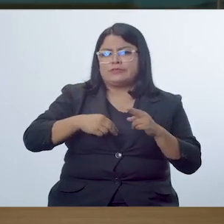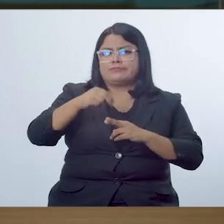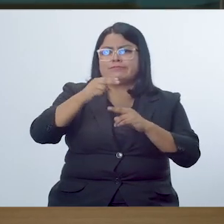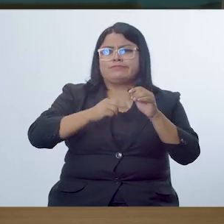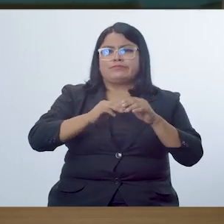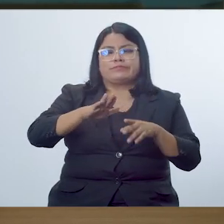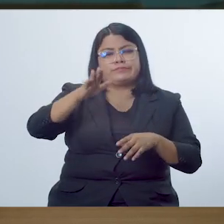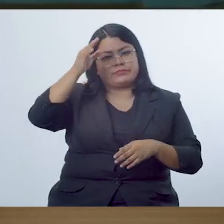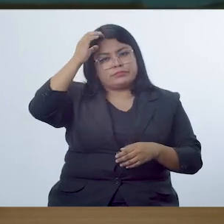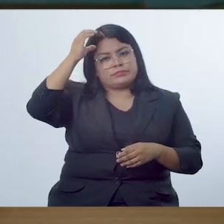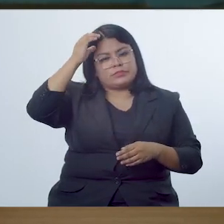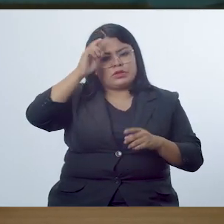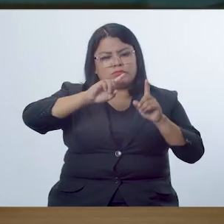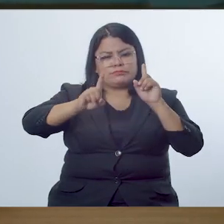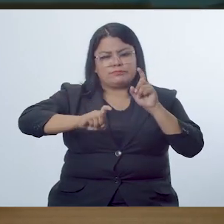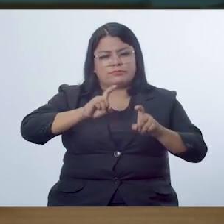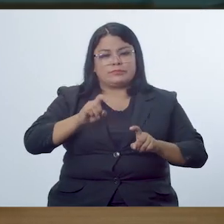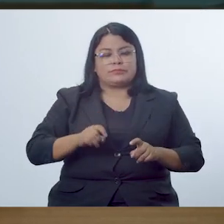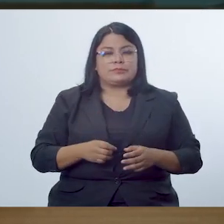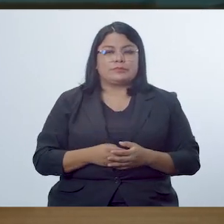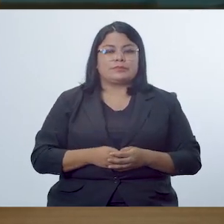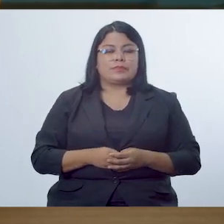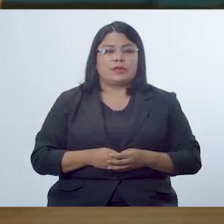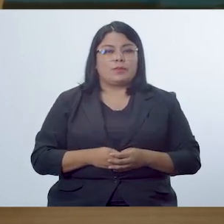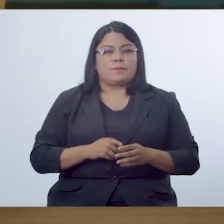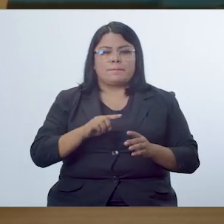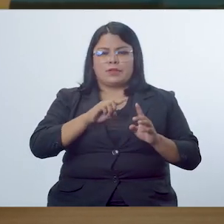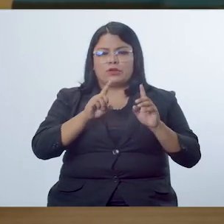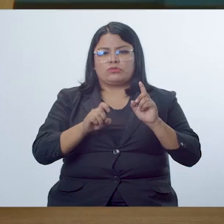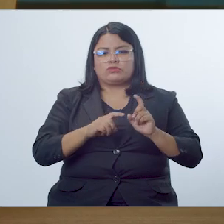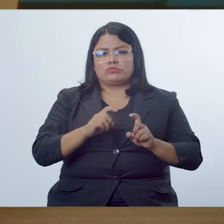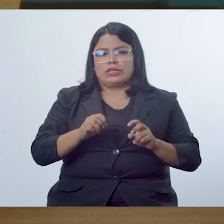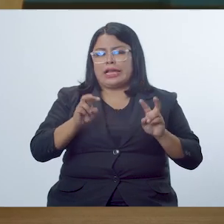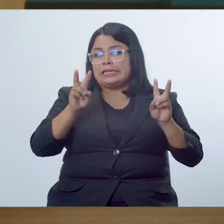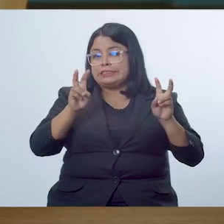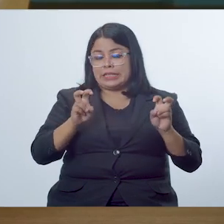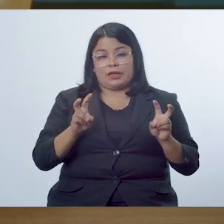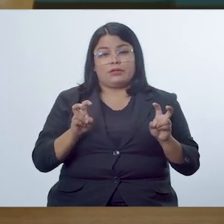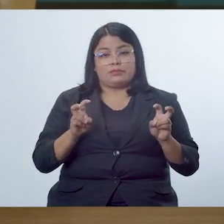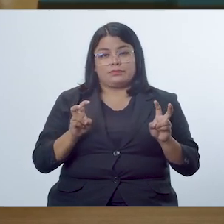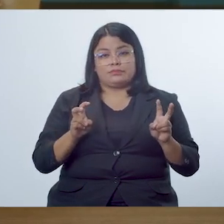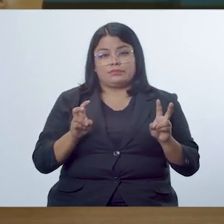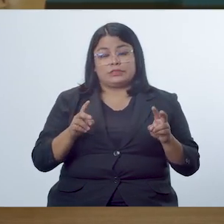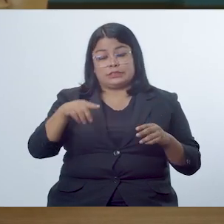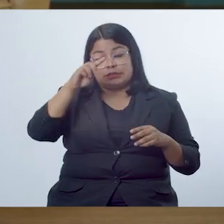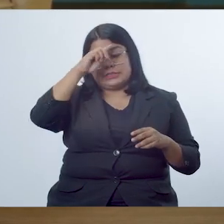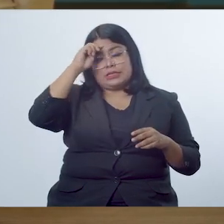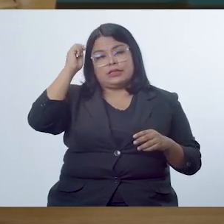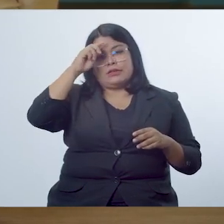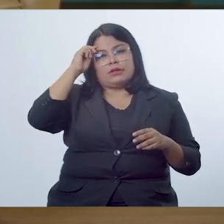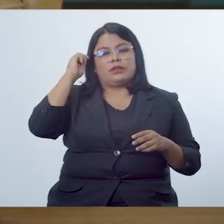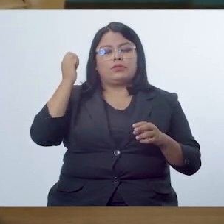aprendizaje, puede interrogar al maestro. Cuando digo interrogar es preguntar sobre el tema, ¿verdad? Para